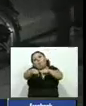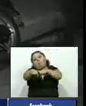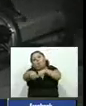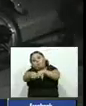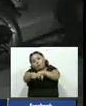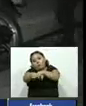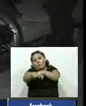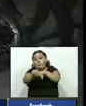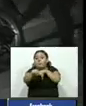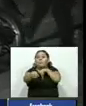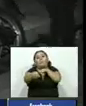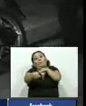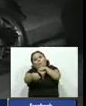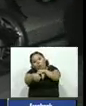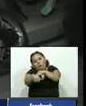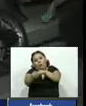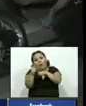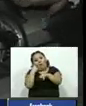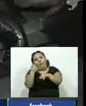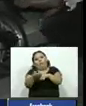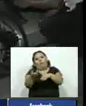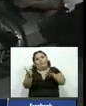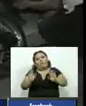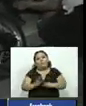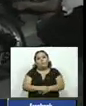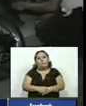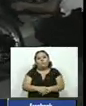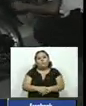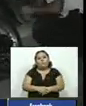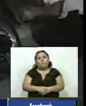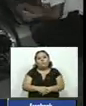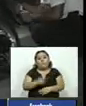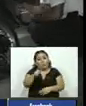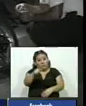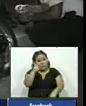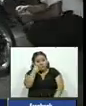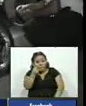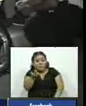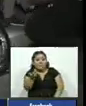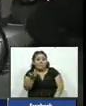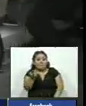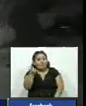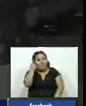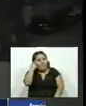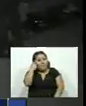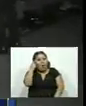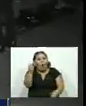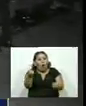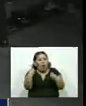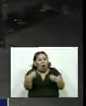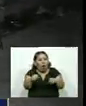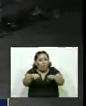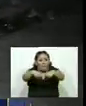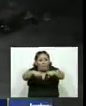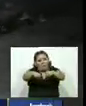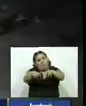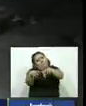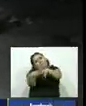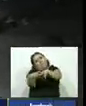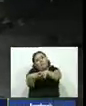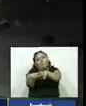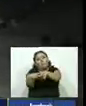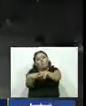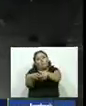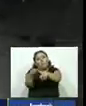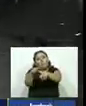que venía adelante y pues ahí está el resultado imagínese el alcance cómo quedó la motocicleta de